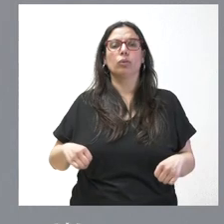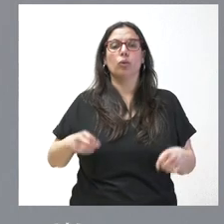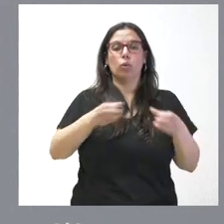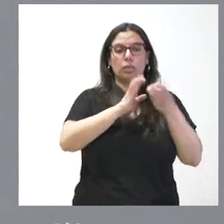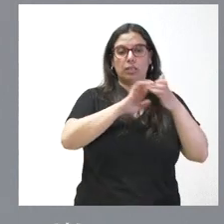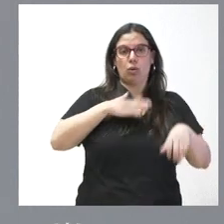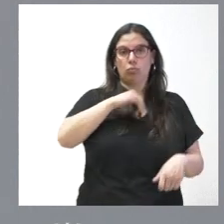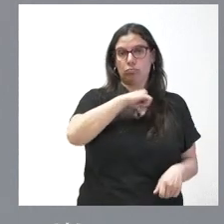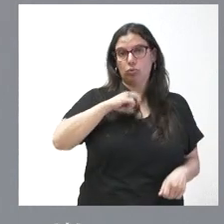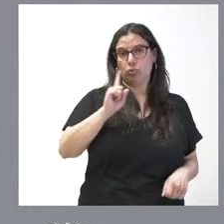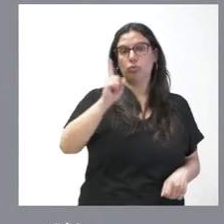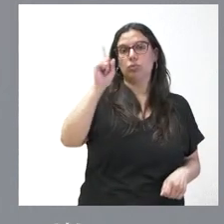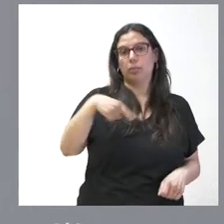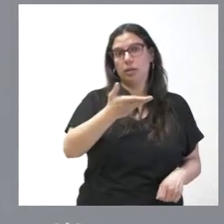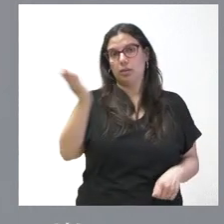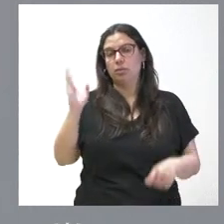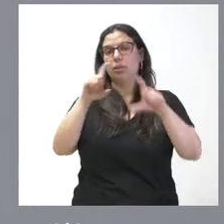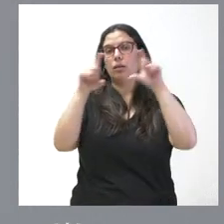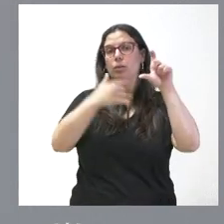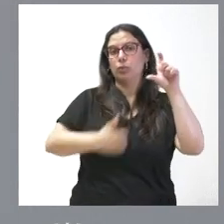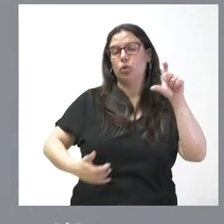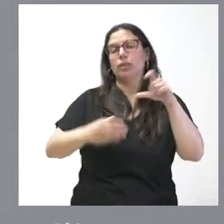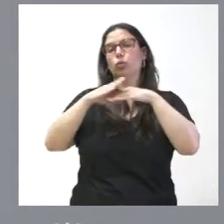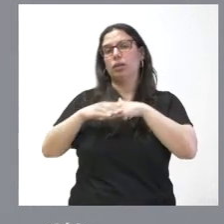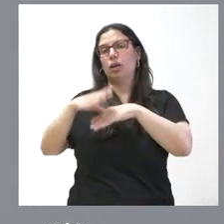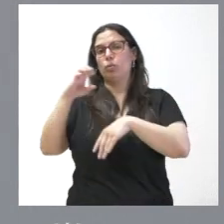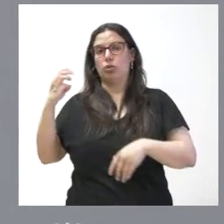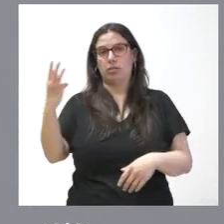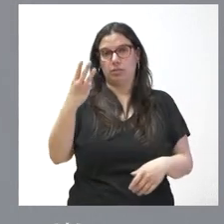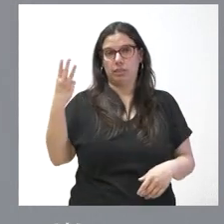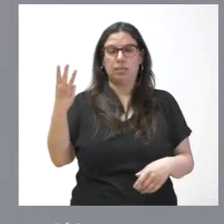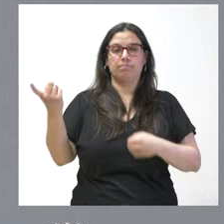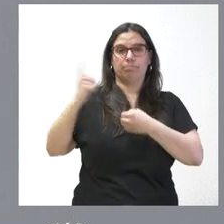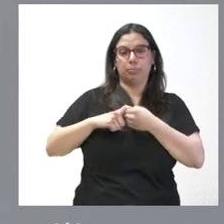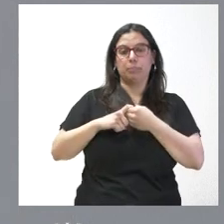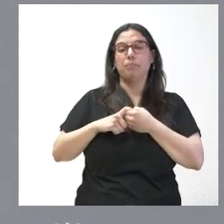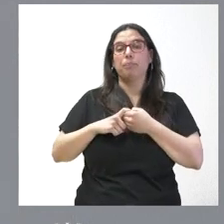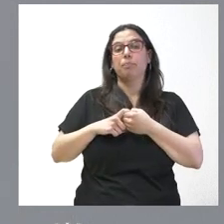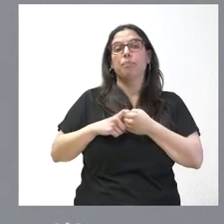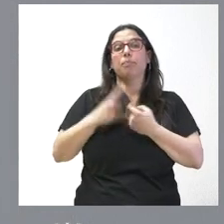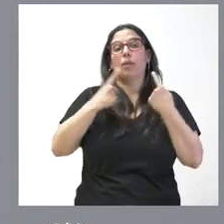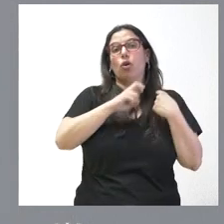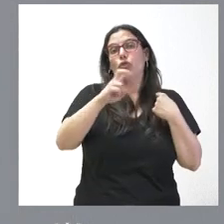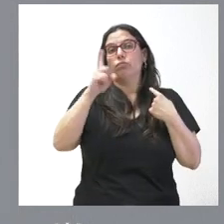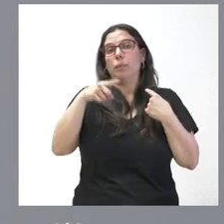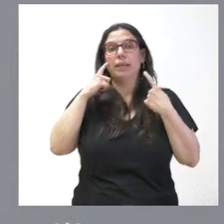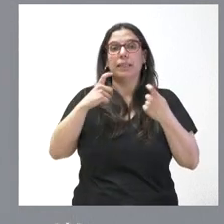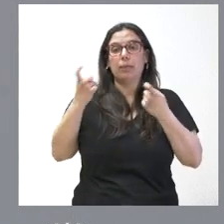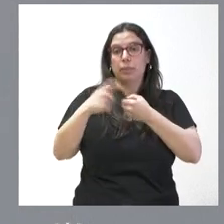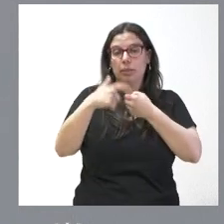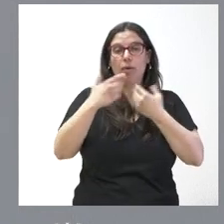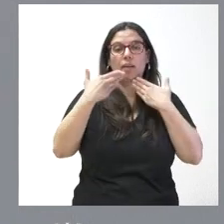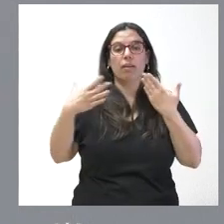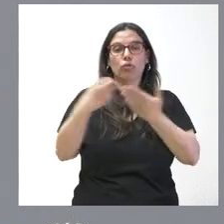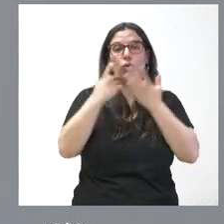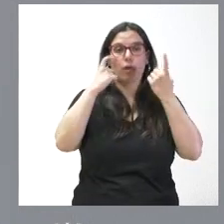Castilla y León sino también el CEO de Castilla y León Objeto y Comisiones Obreras en otros ámbitos la participación se intenta agradecemos a todo el mundo el esfuerzo de intentar